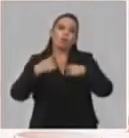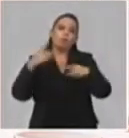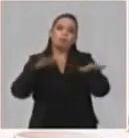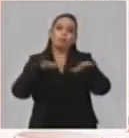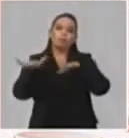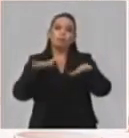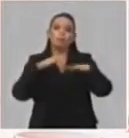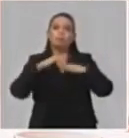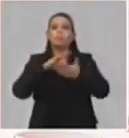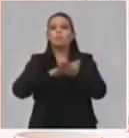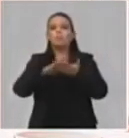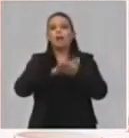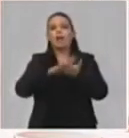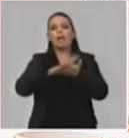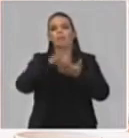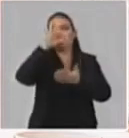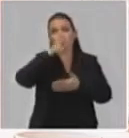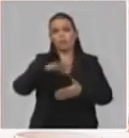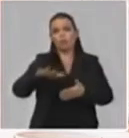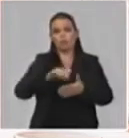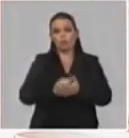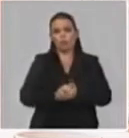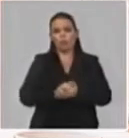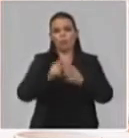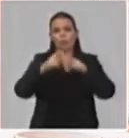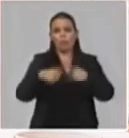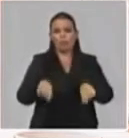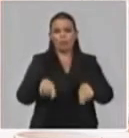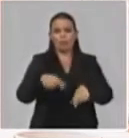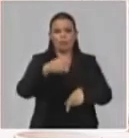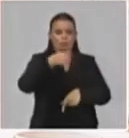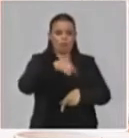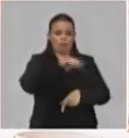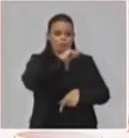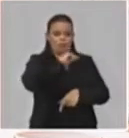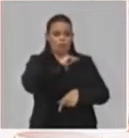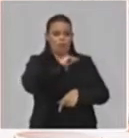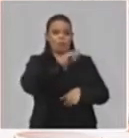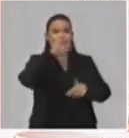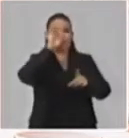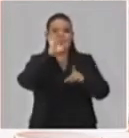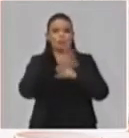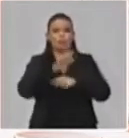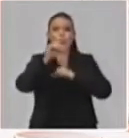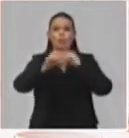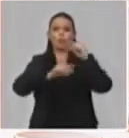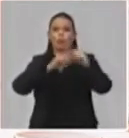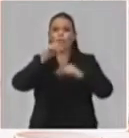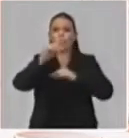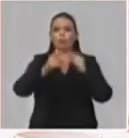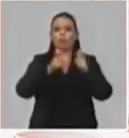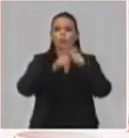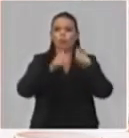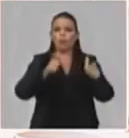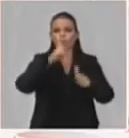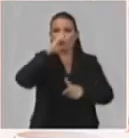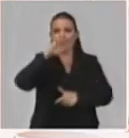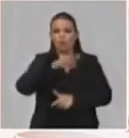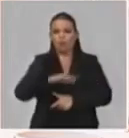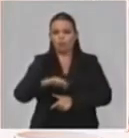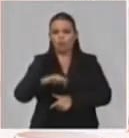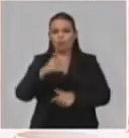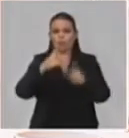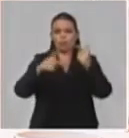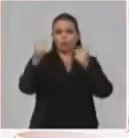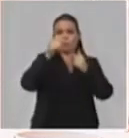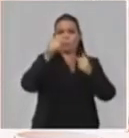asistencia de los niños a los círculos infantiles se ha ido incrementando en algunas provincias, sobre todo en las provincias orientales, en las